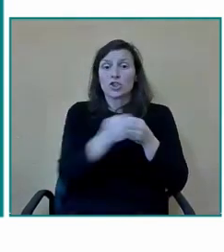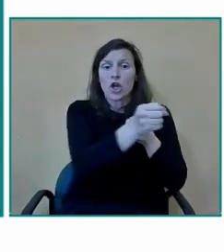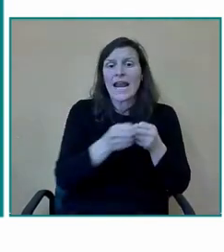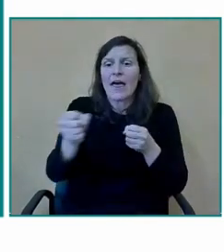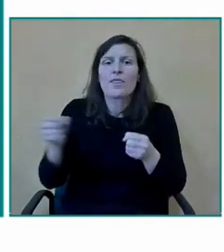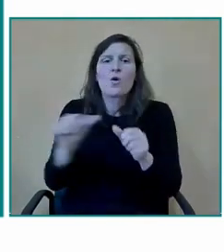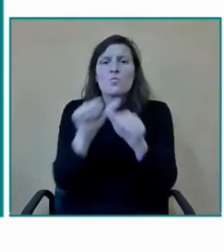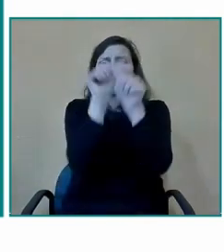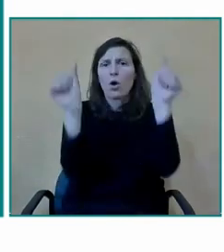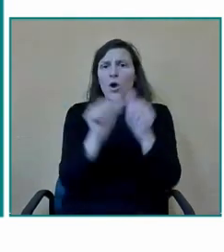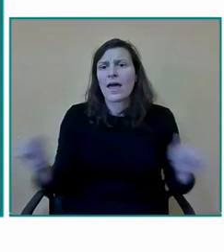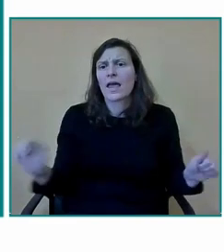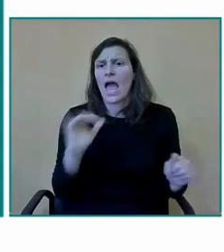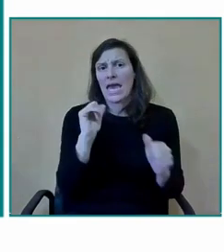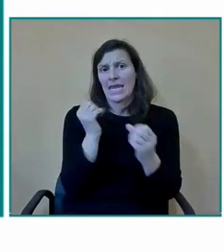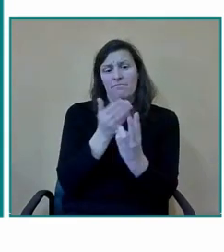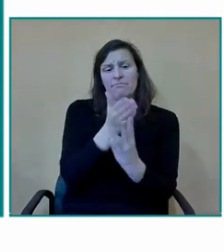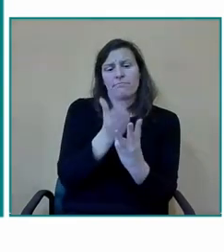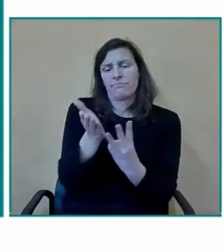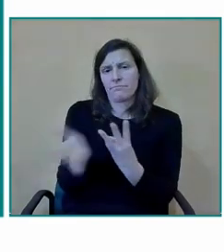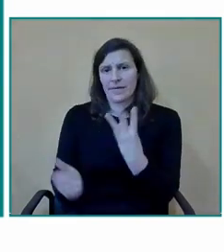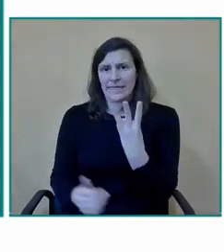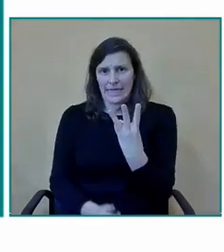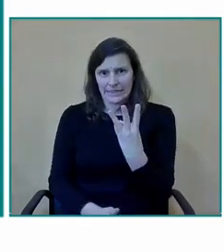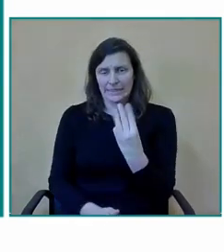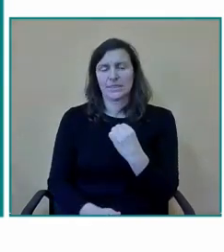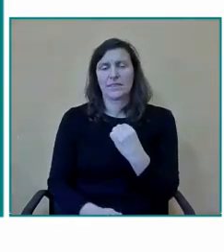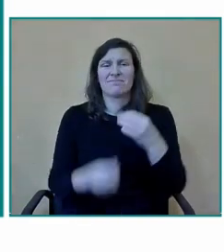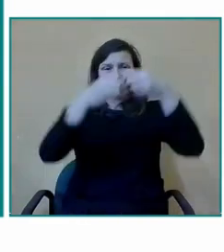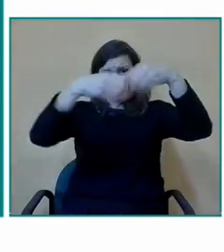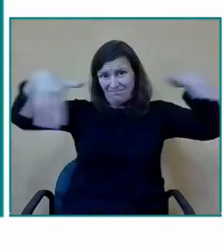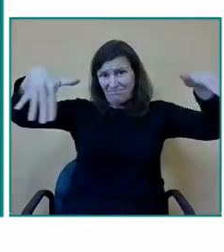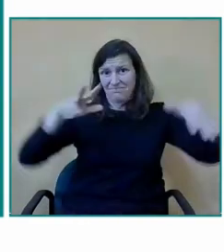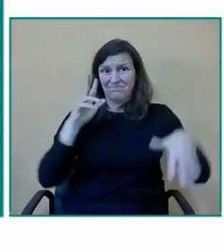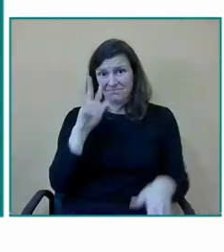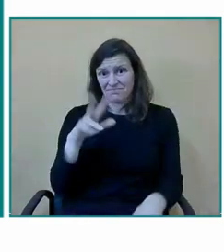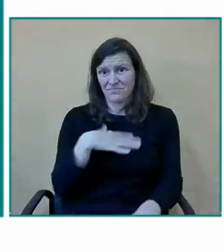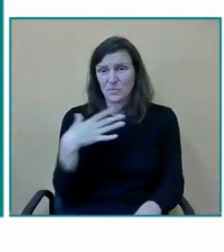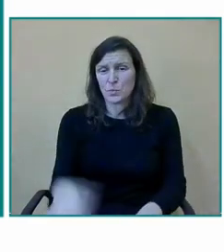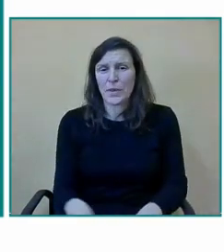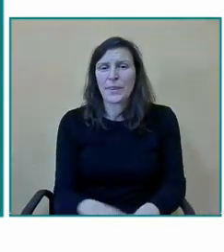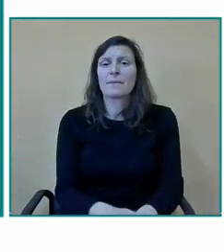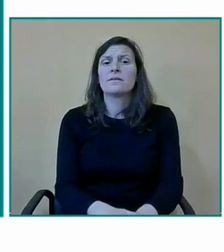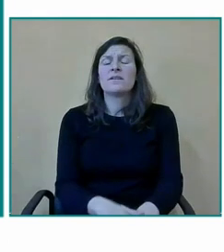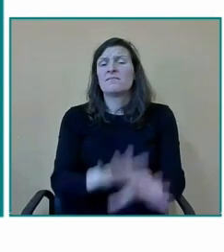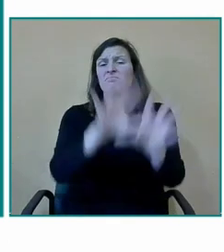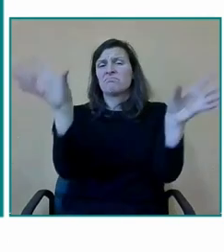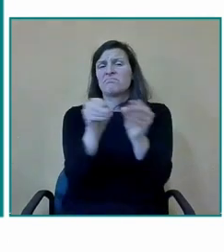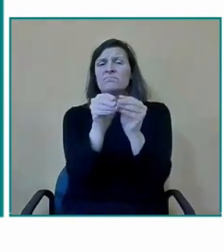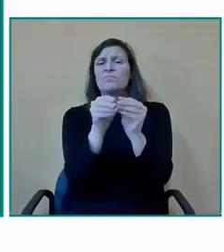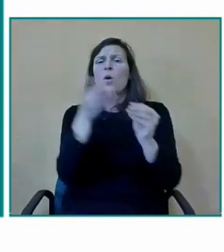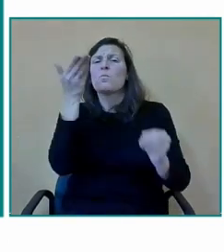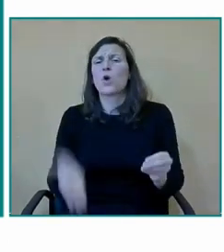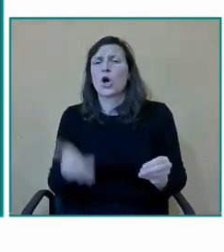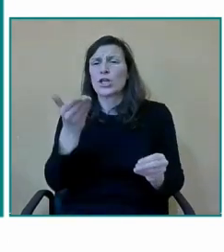pues podemos verlo aquí lo fijado en este pequeño diagrama lo más importante tener en cuenta